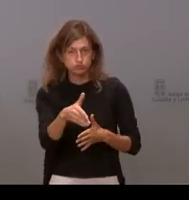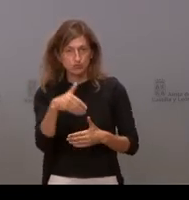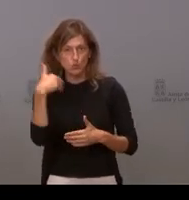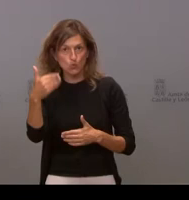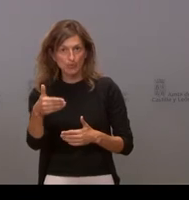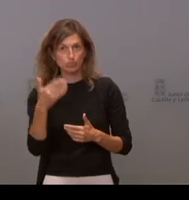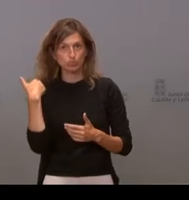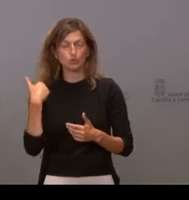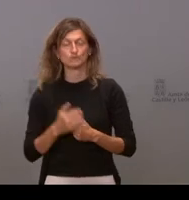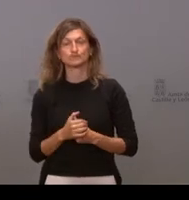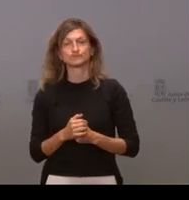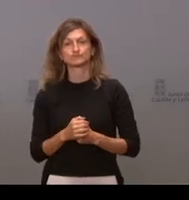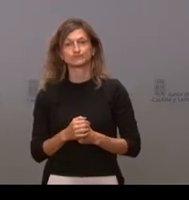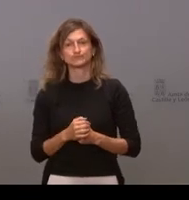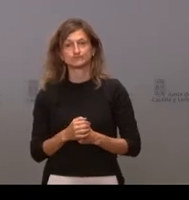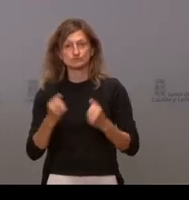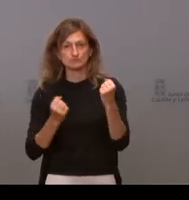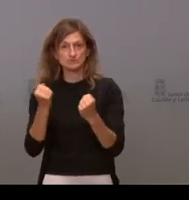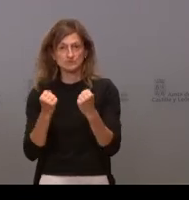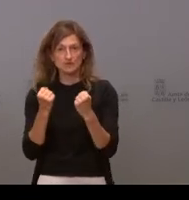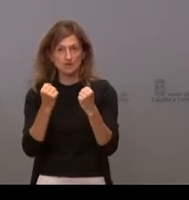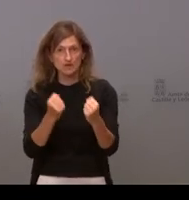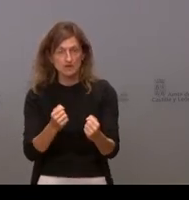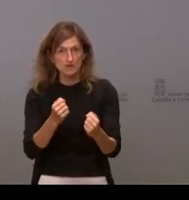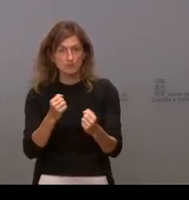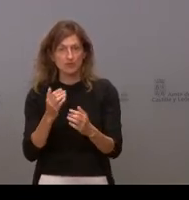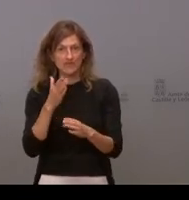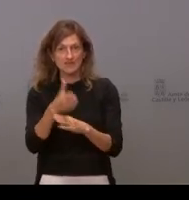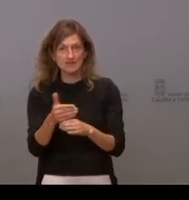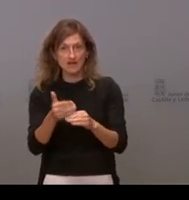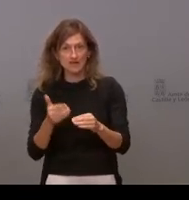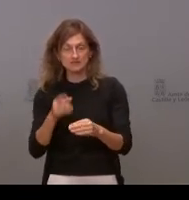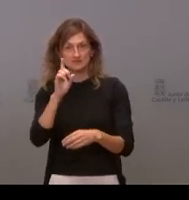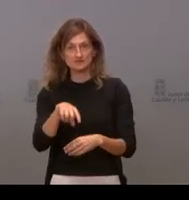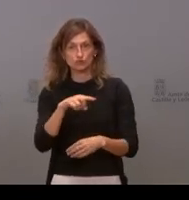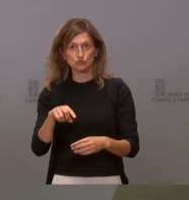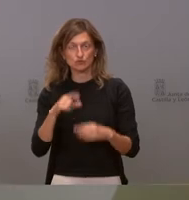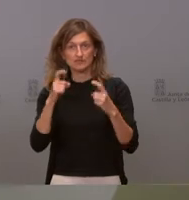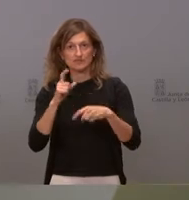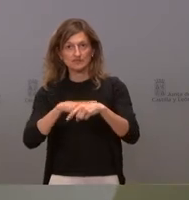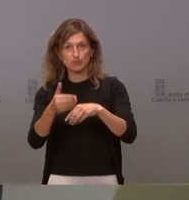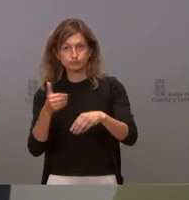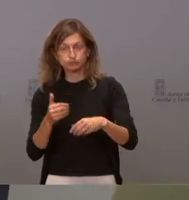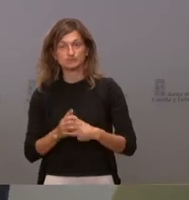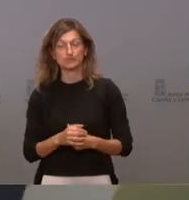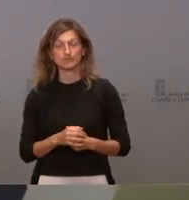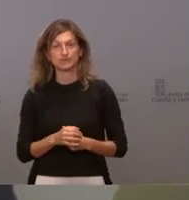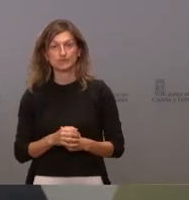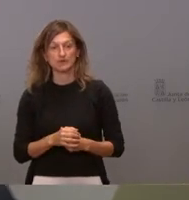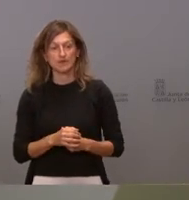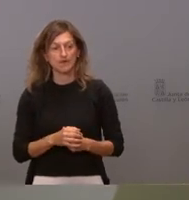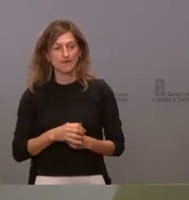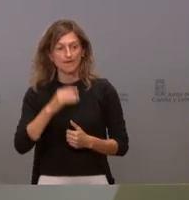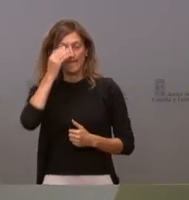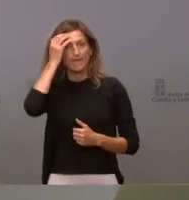de entrada de ese incendio del coche podrían haber llegado antes bueno efectivamente ha habido no